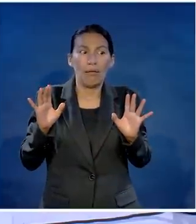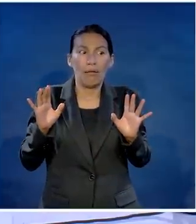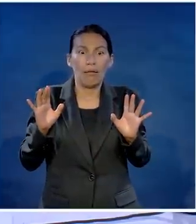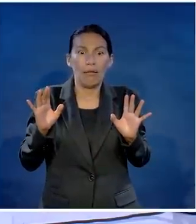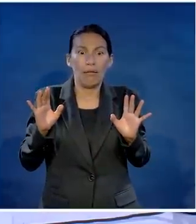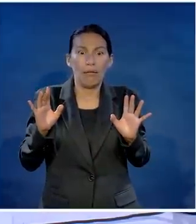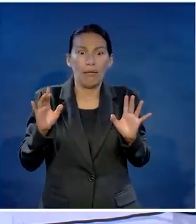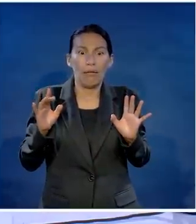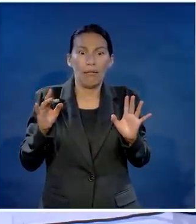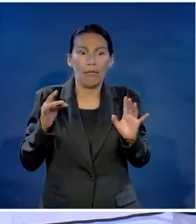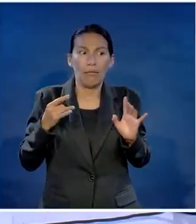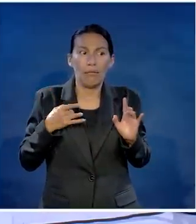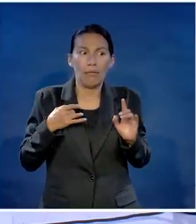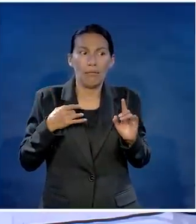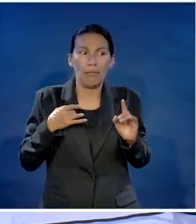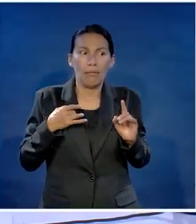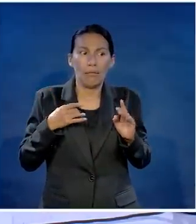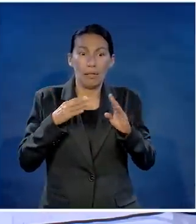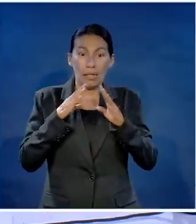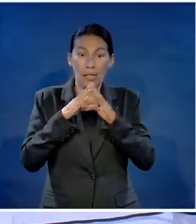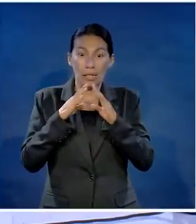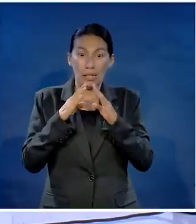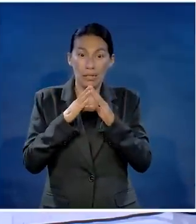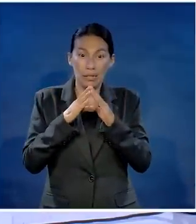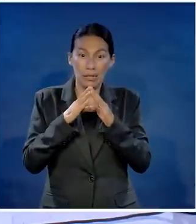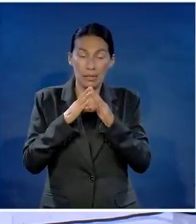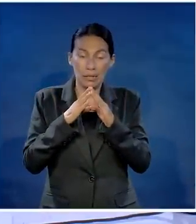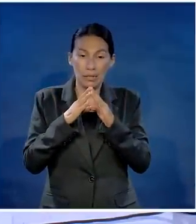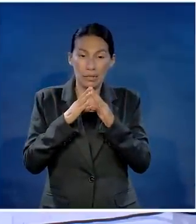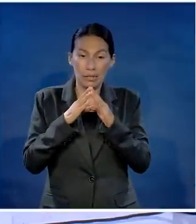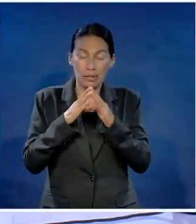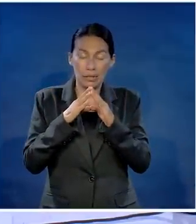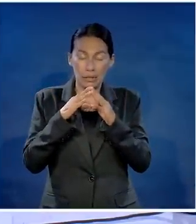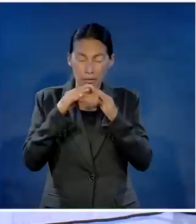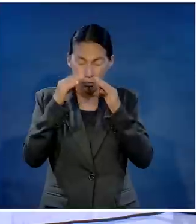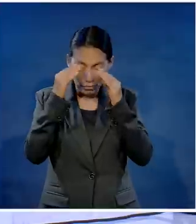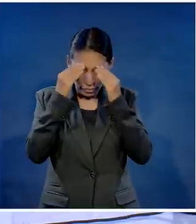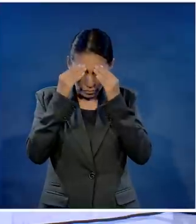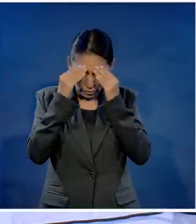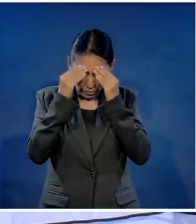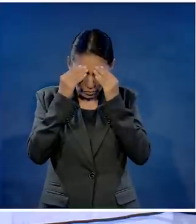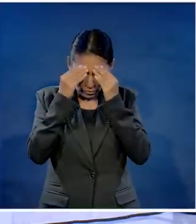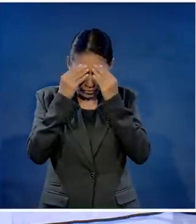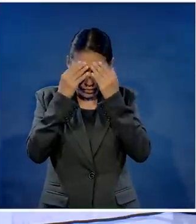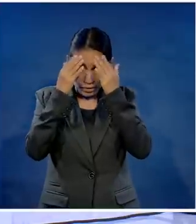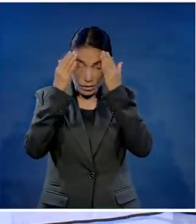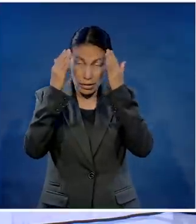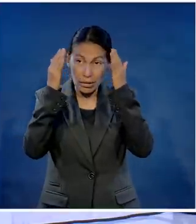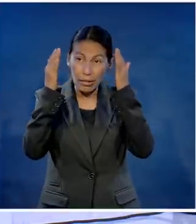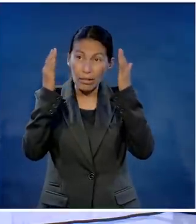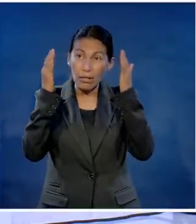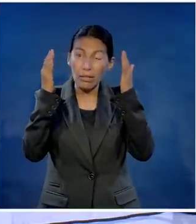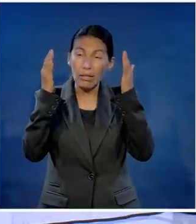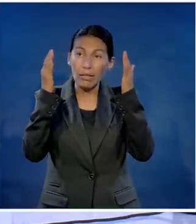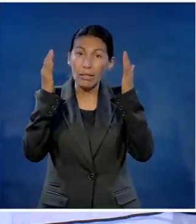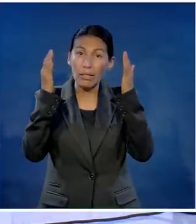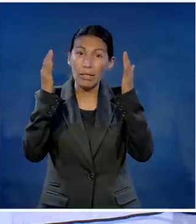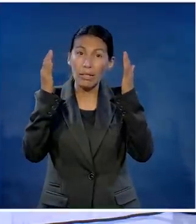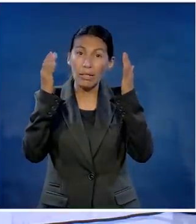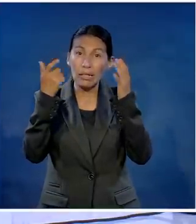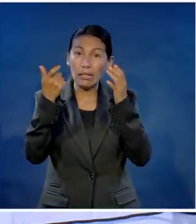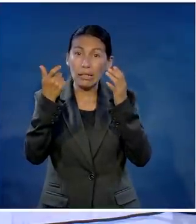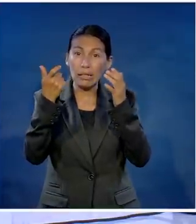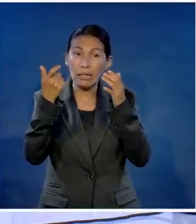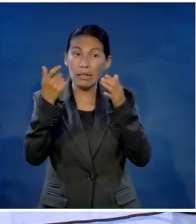de pronto en segundos así me transporté a mi casa y pude ver así como si